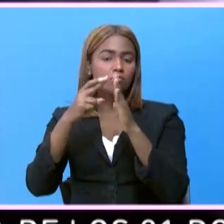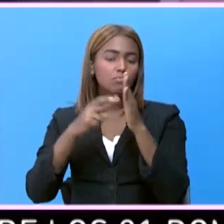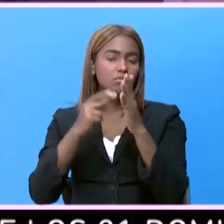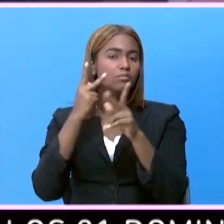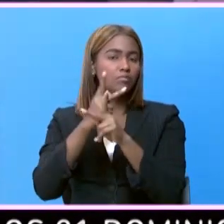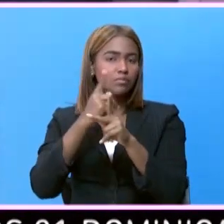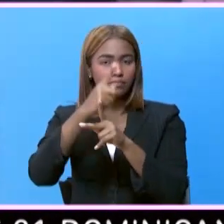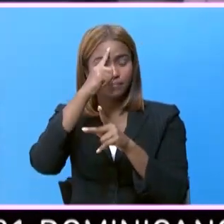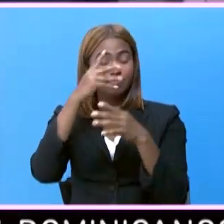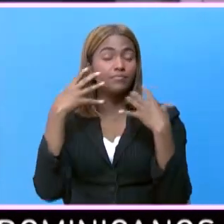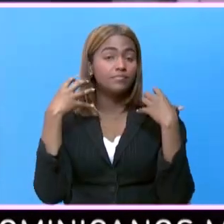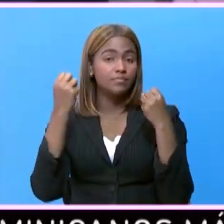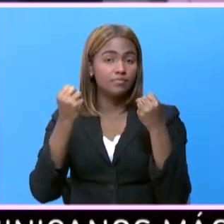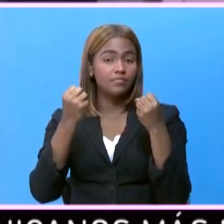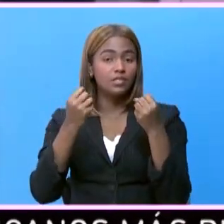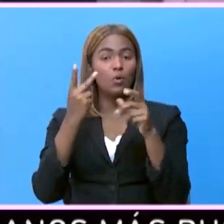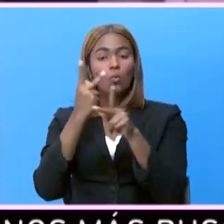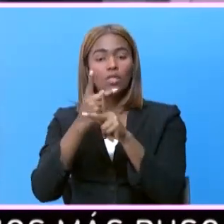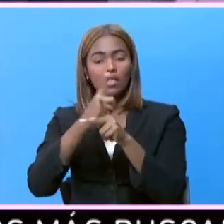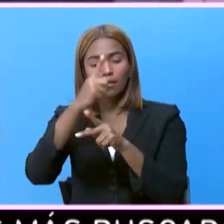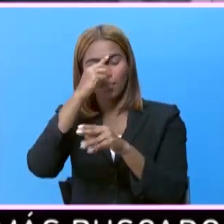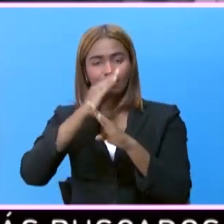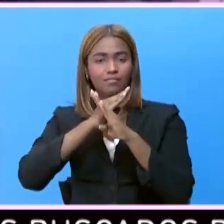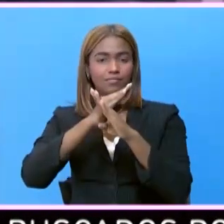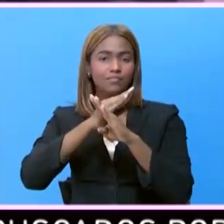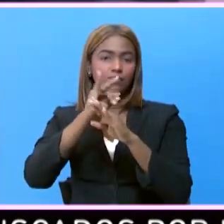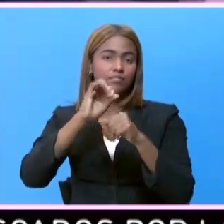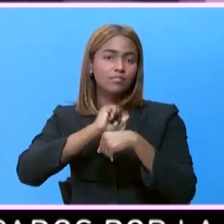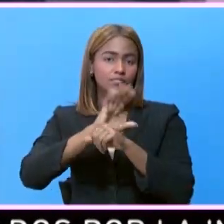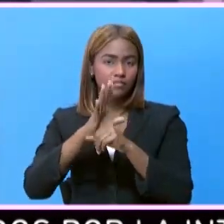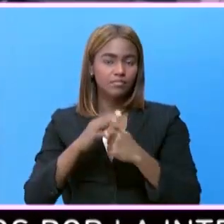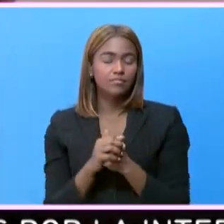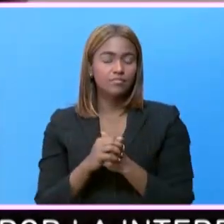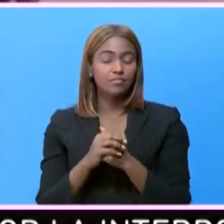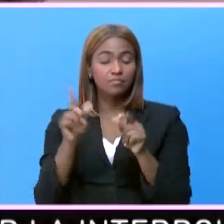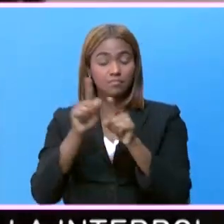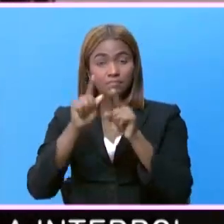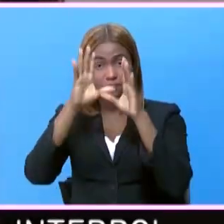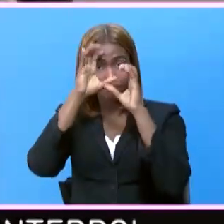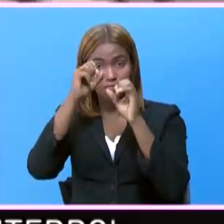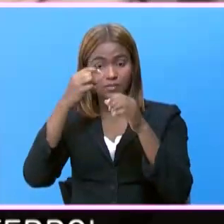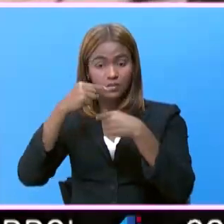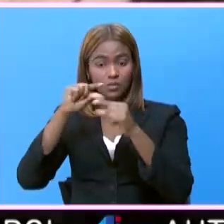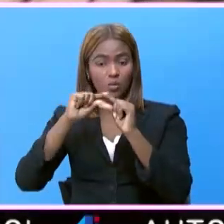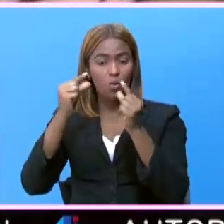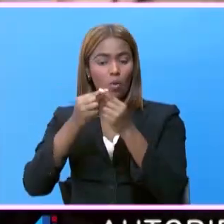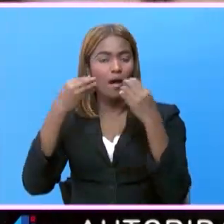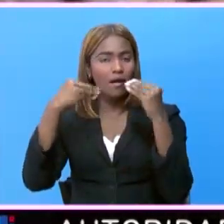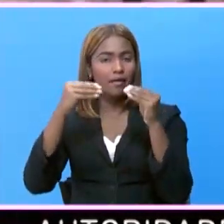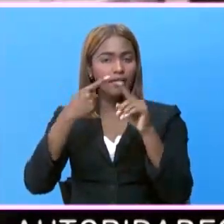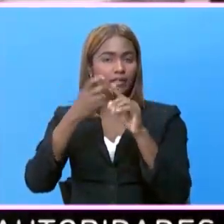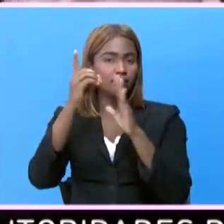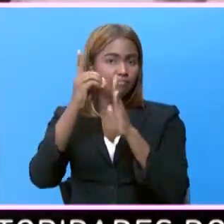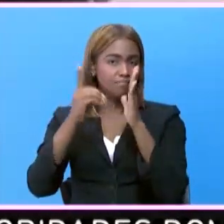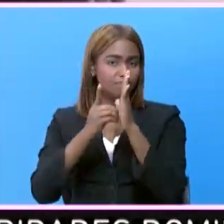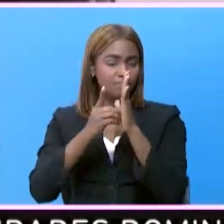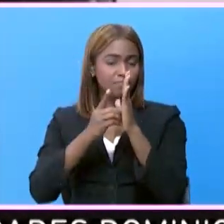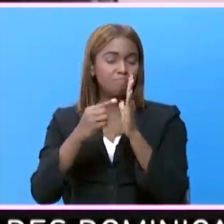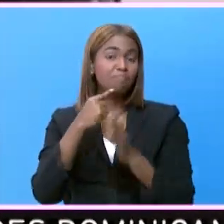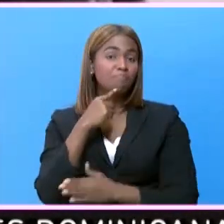sanitario de salud en prevención del COVID-19. Finalmente, presidente de la Federación de Comerciantes de Dajabón